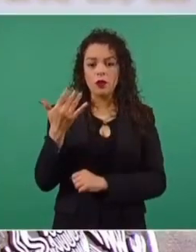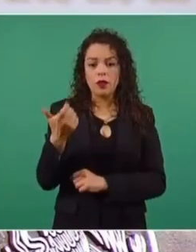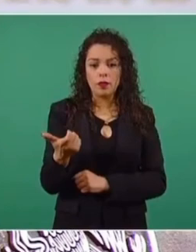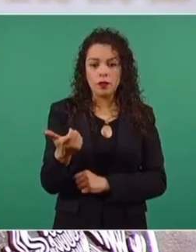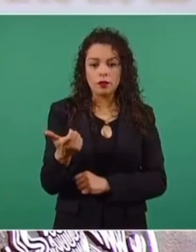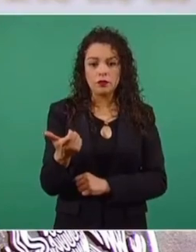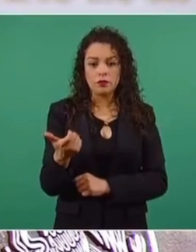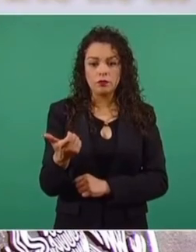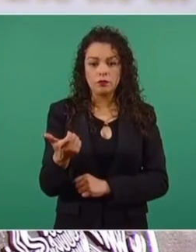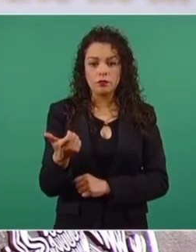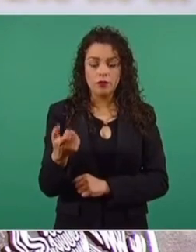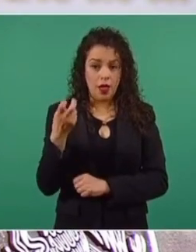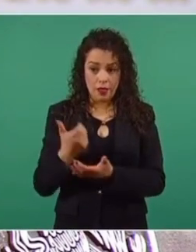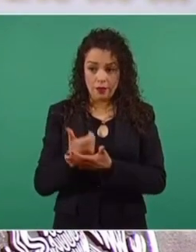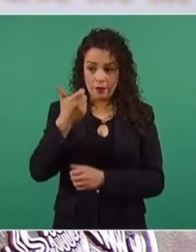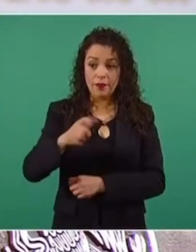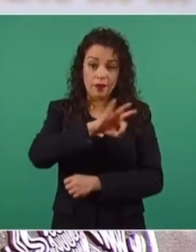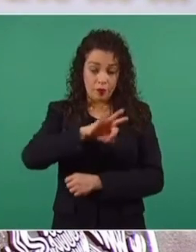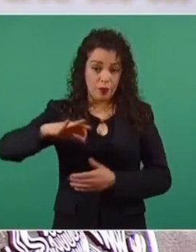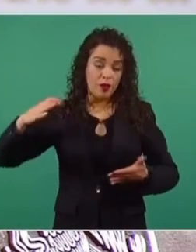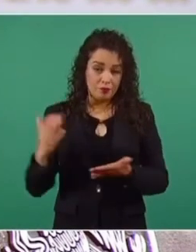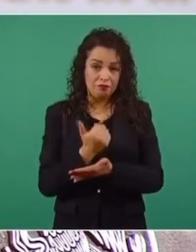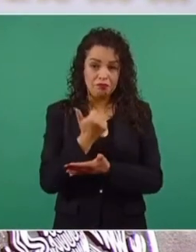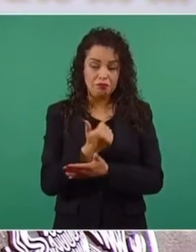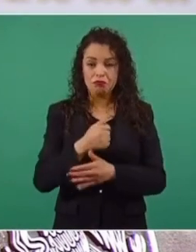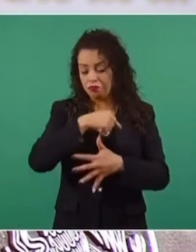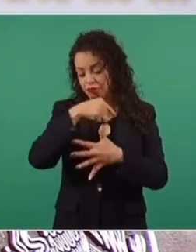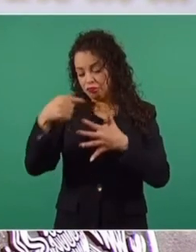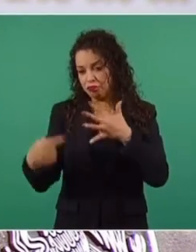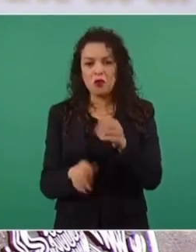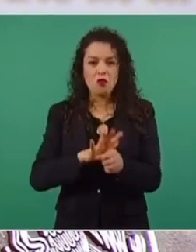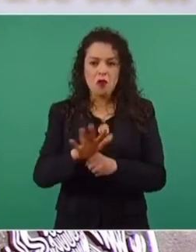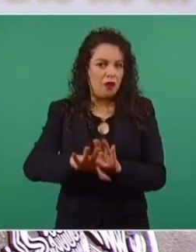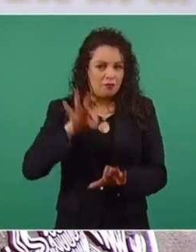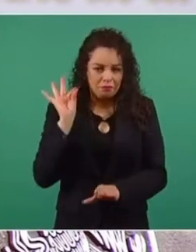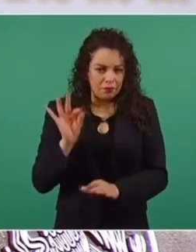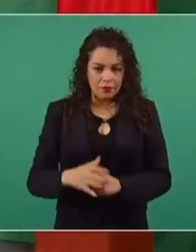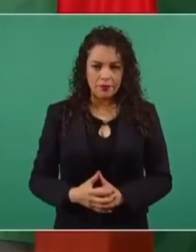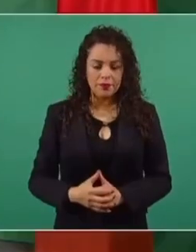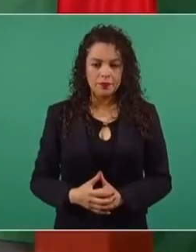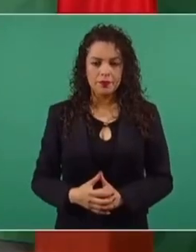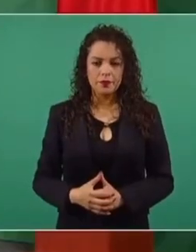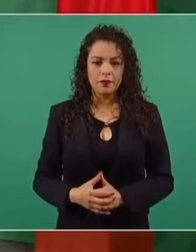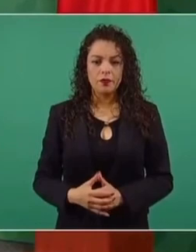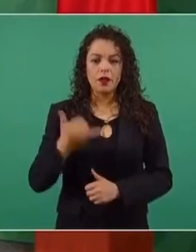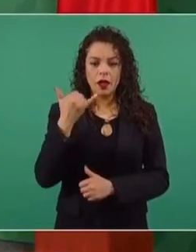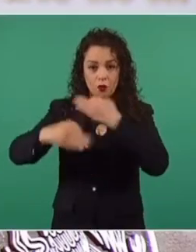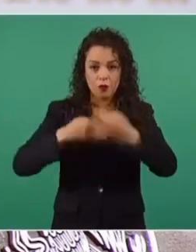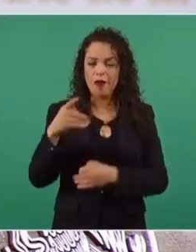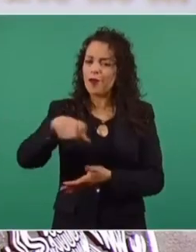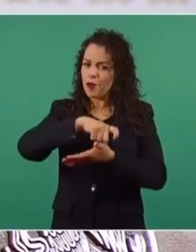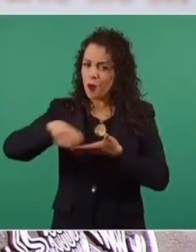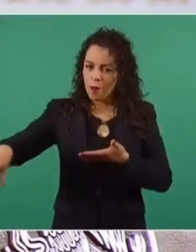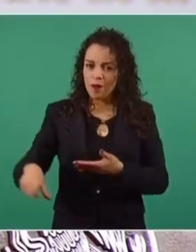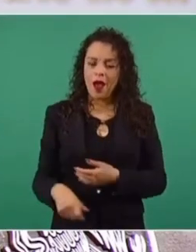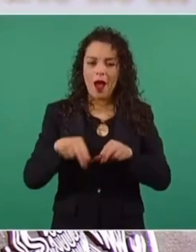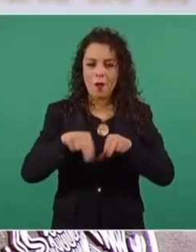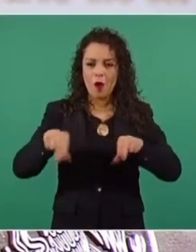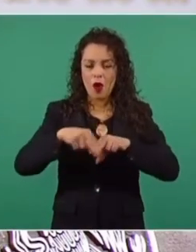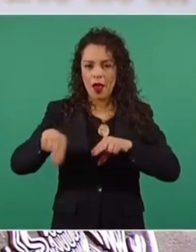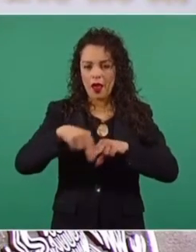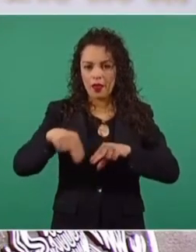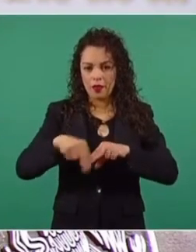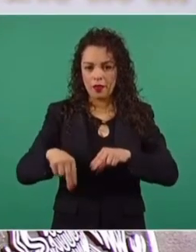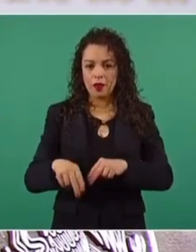Es decir, con 250 pesos nos podemos sacar cualquiera de estos inmuebles. Y el derecho de uso del Parco estarán ya a